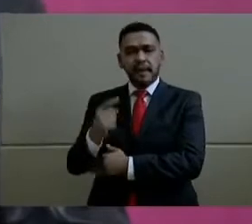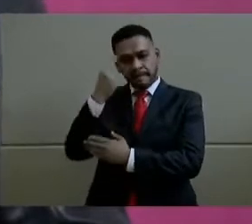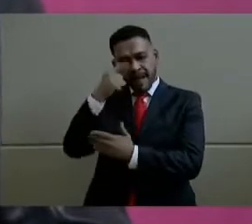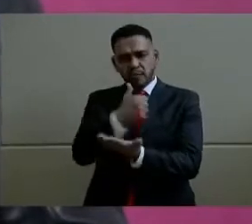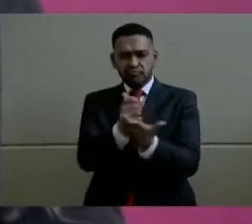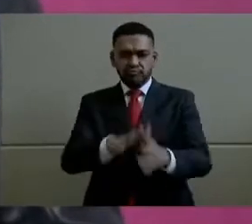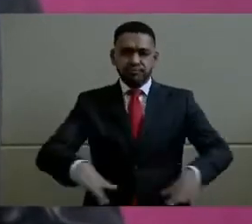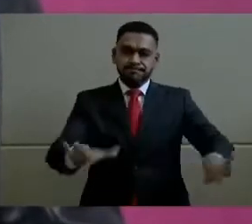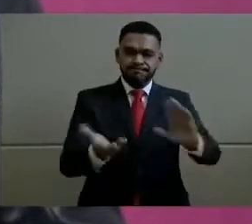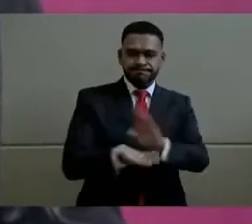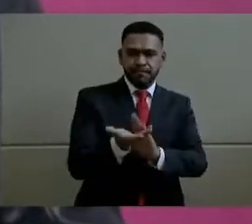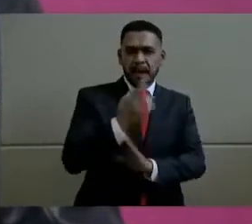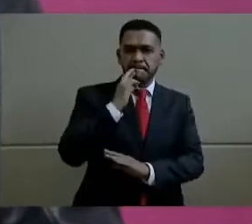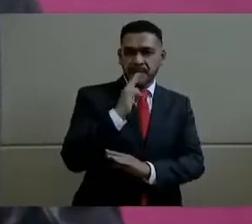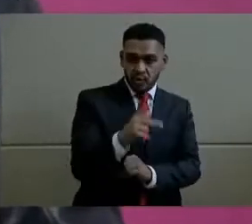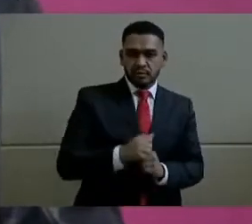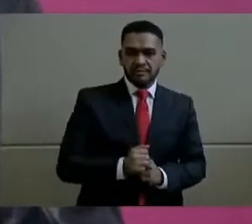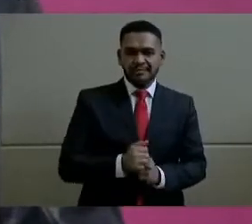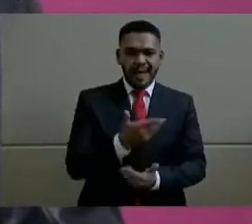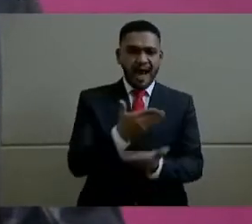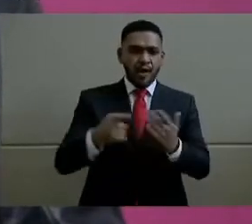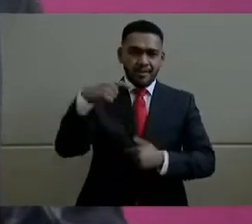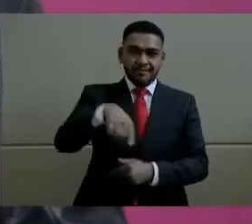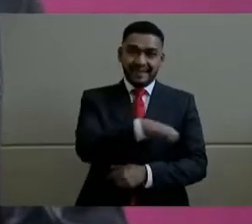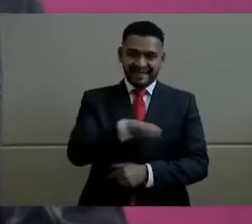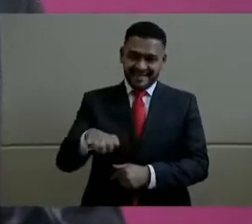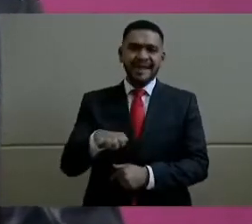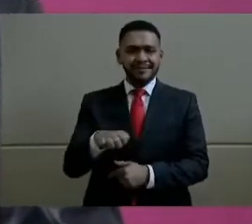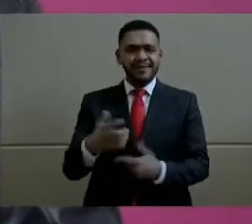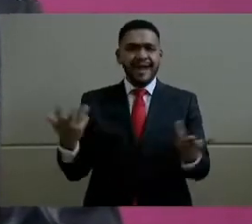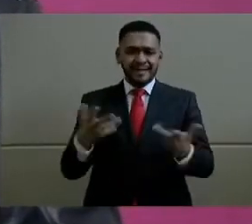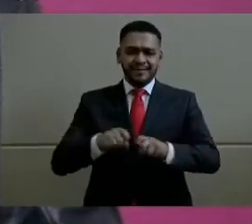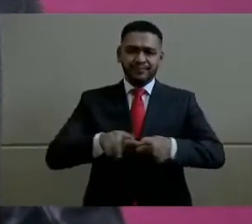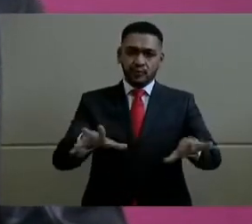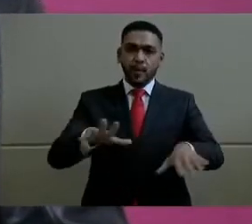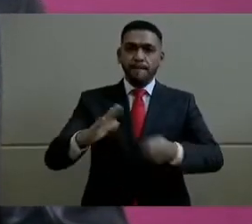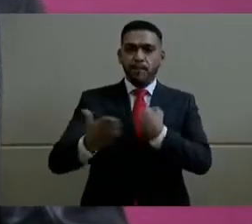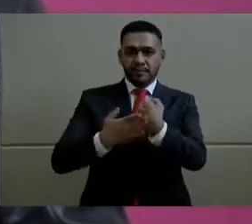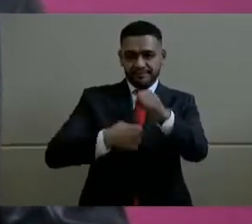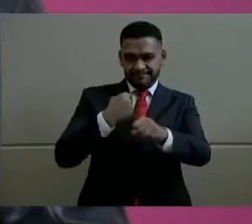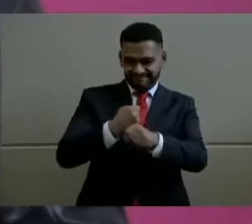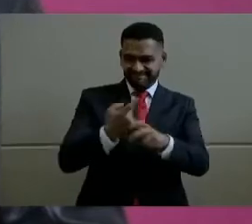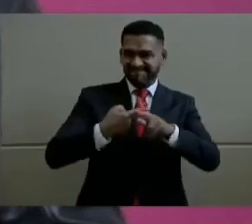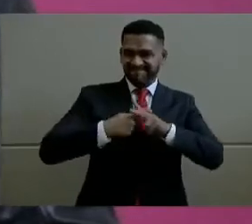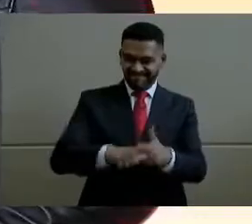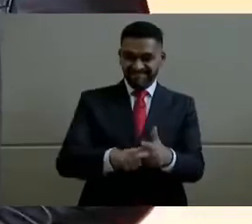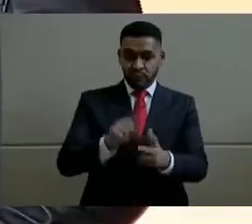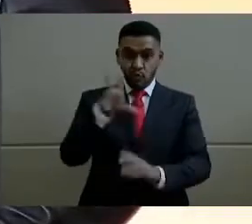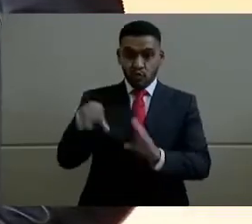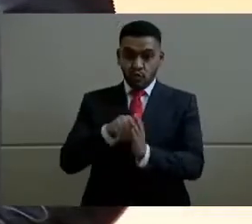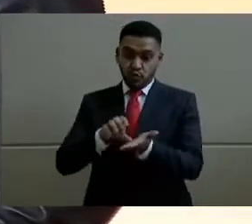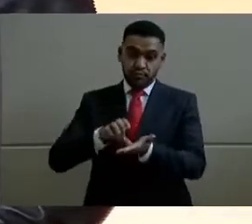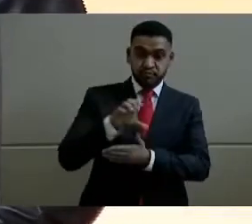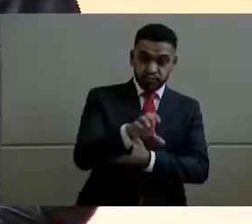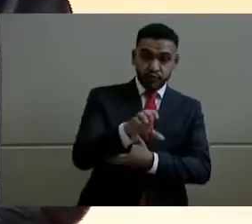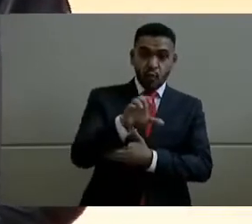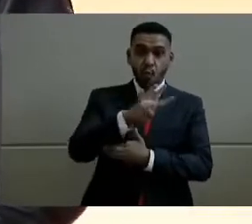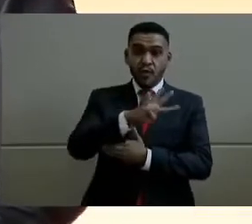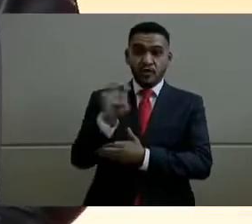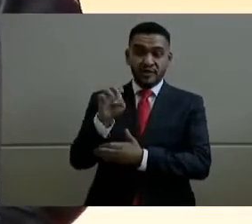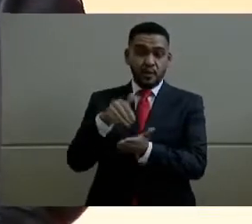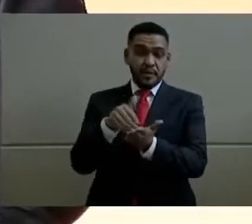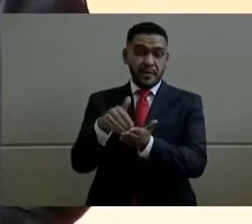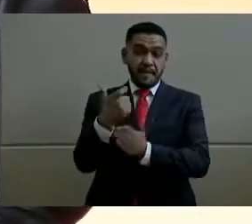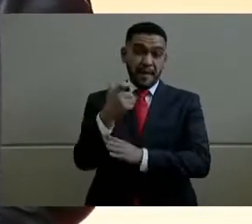urbano, tiene cabida aquí en Ensenada a partir del próximo año. Con un total de inversión que supera los 400